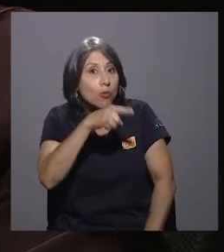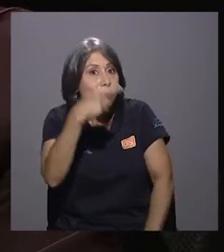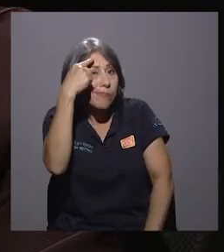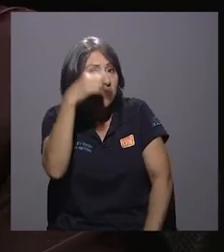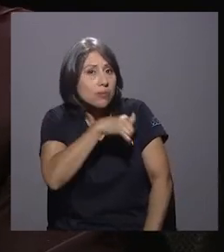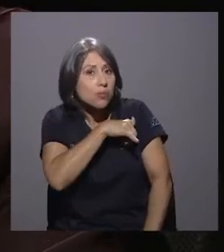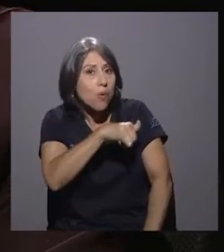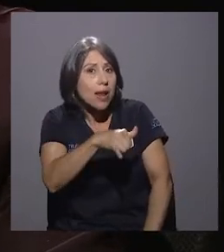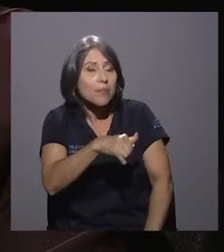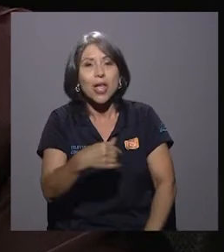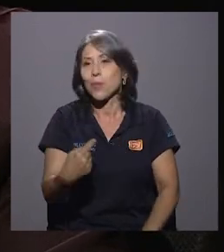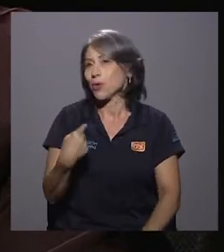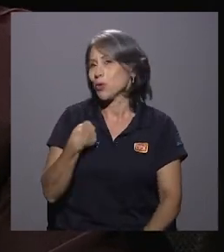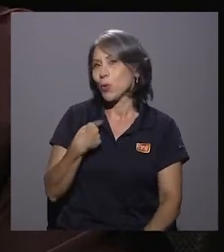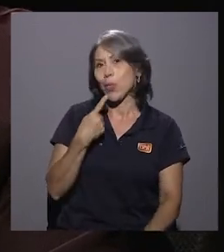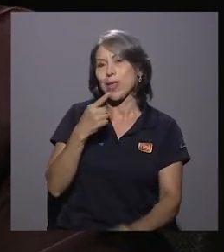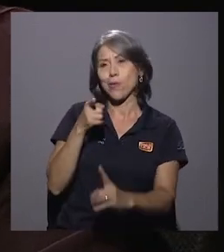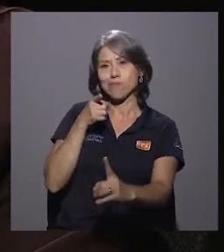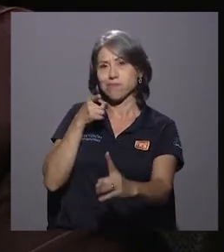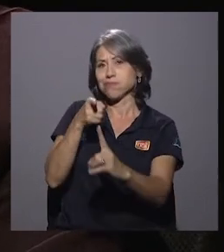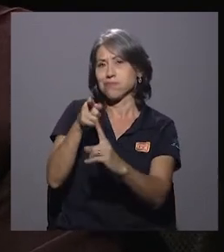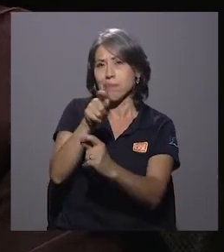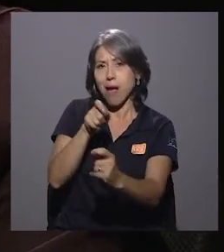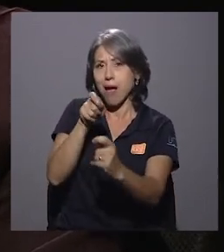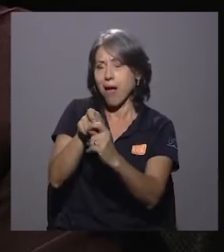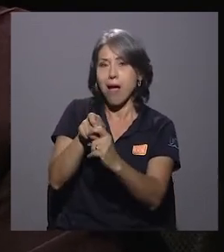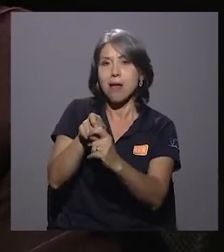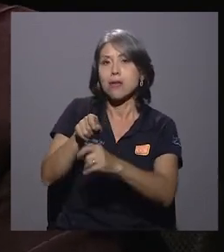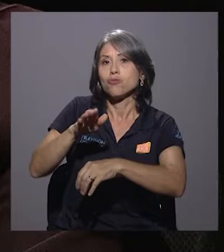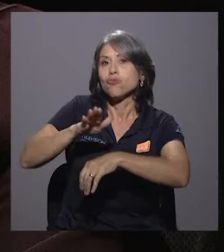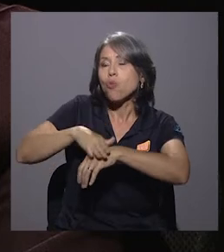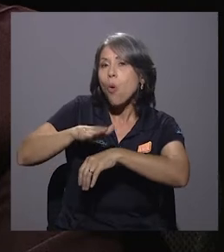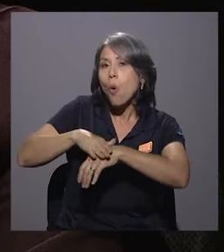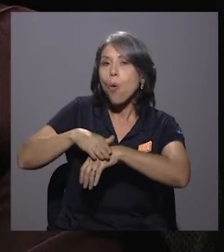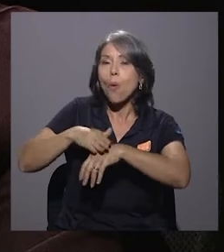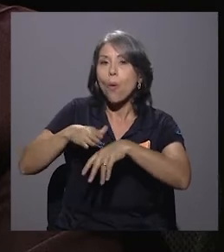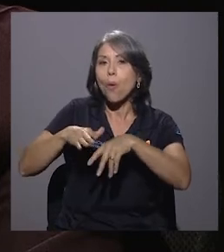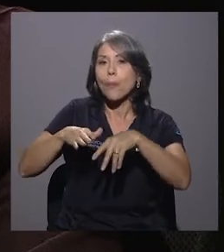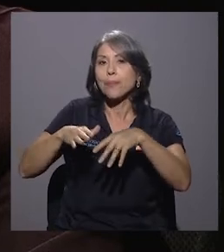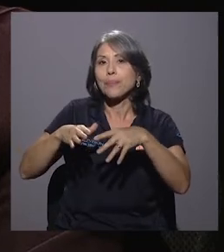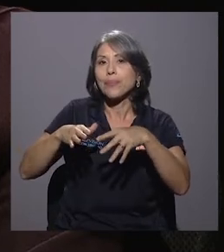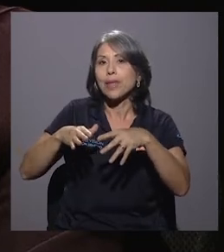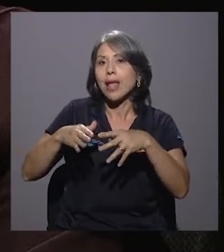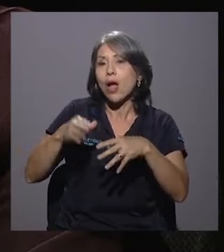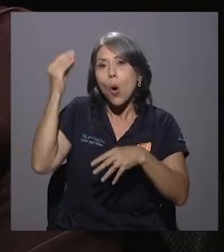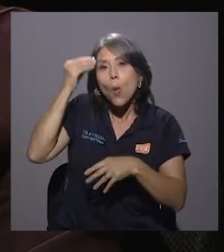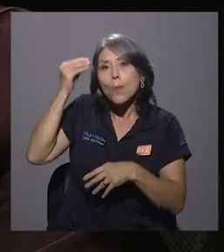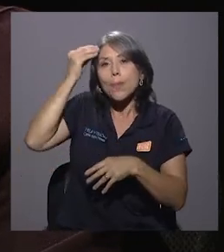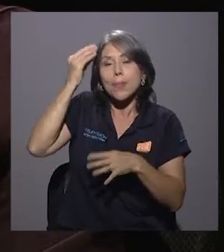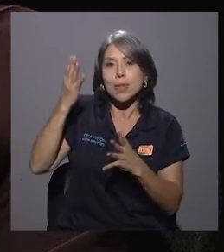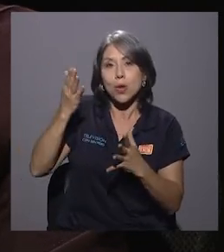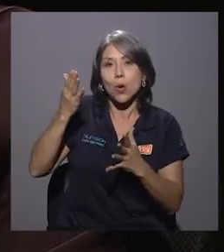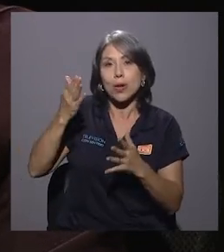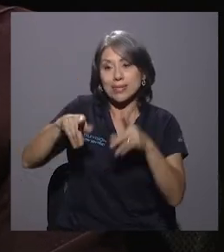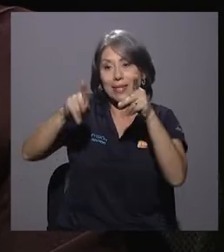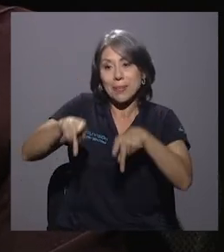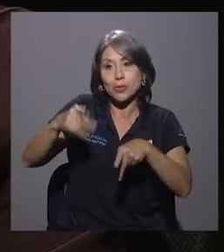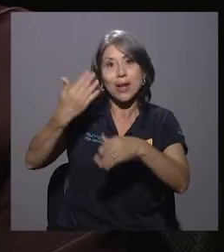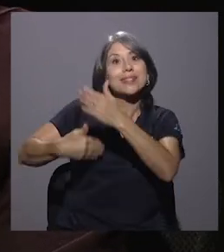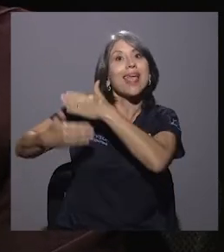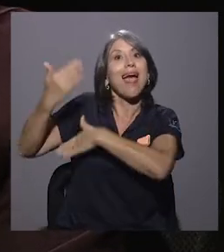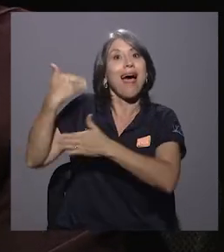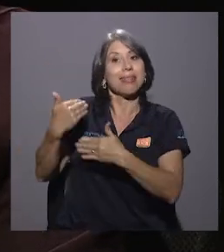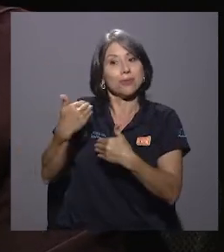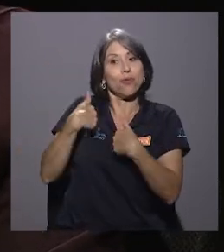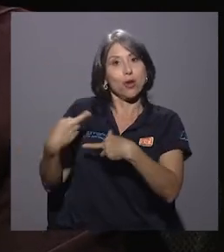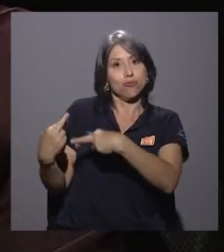señalamientos muy puntuales de las apreciaciones que tuvieron mis antecesoras, ¿verdad?